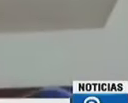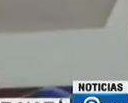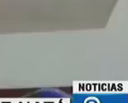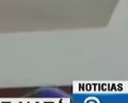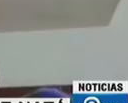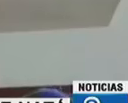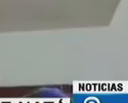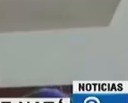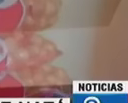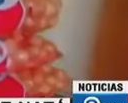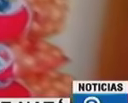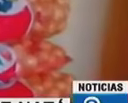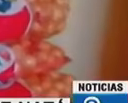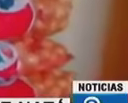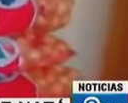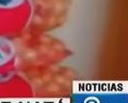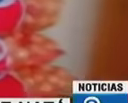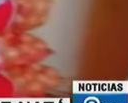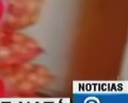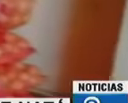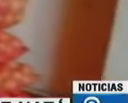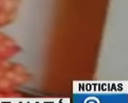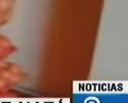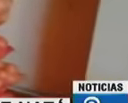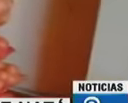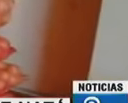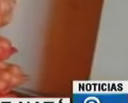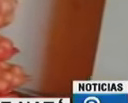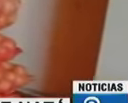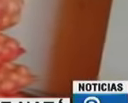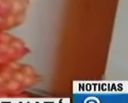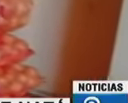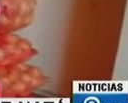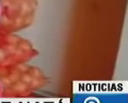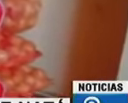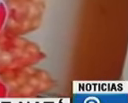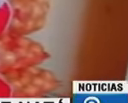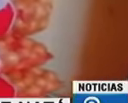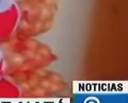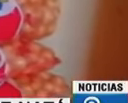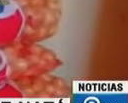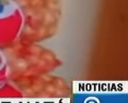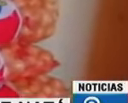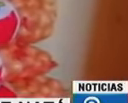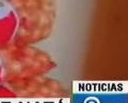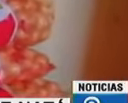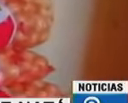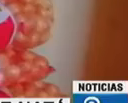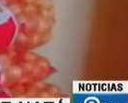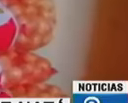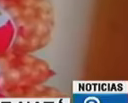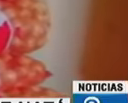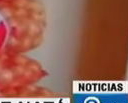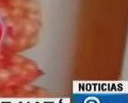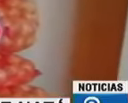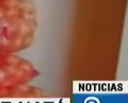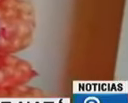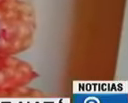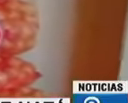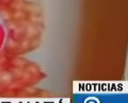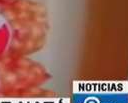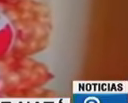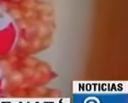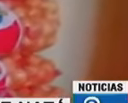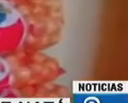pierdan y beneficiar a los productores y se va a estar haciendo con todos los productores del país la cebolla que fue comprada a productores de Natá por el